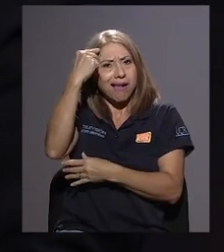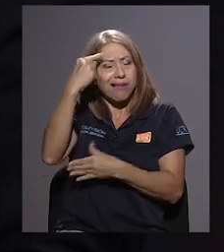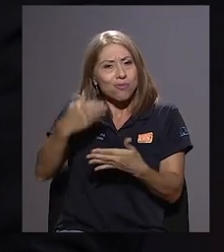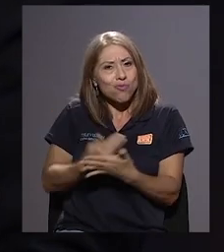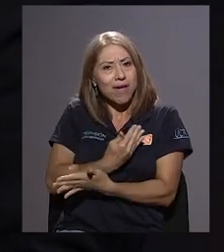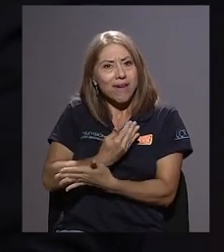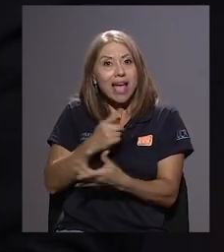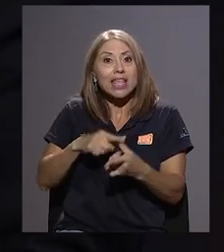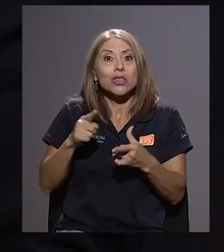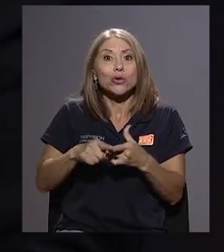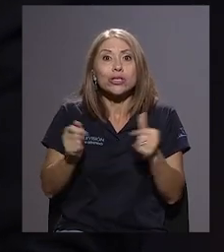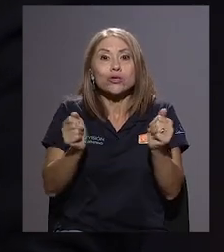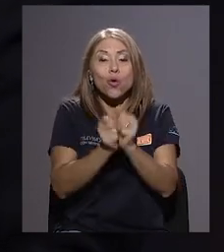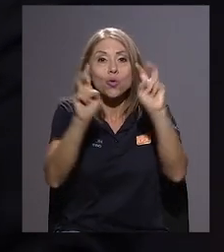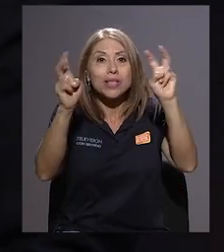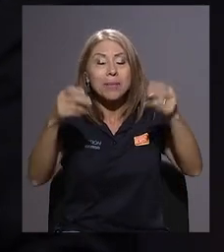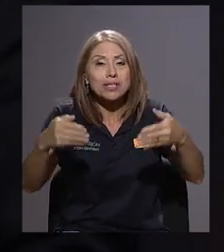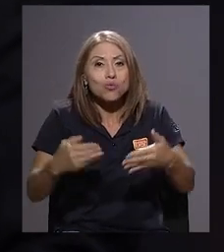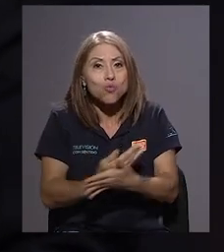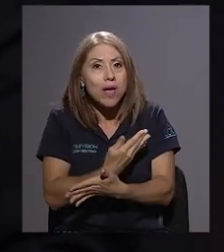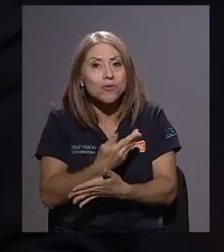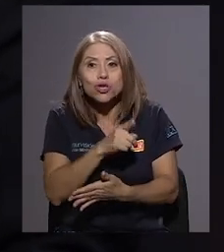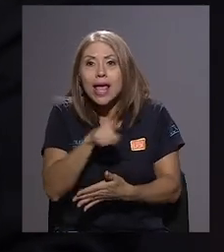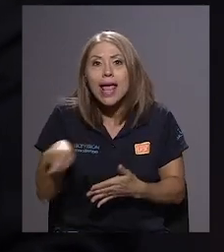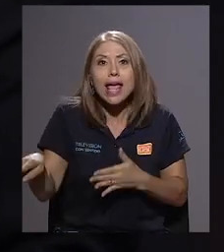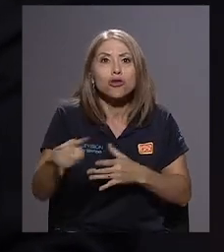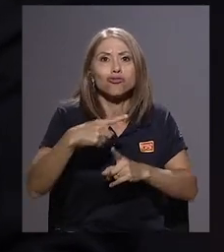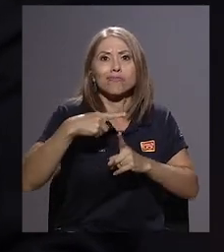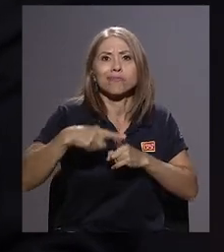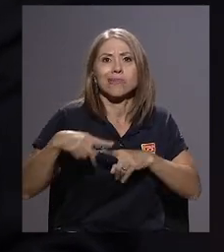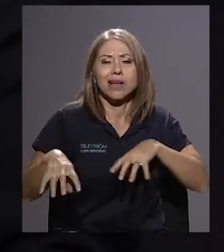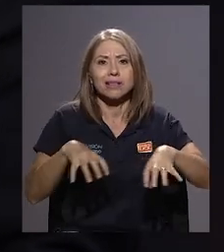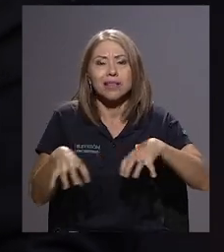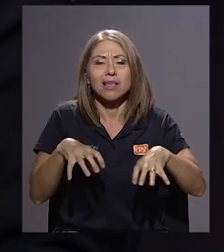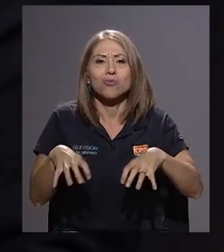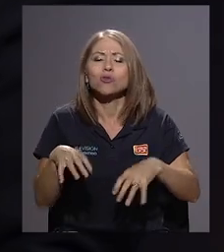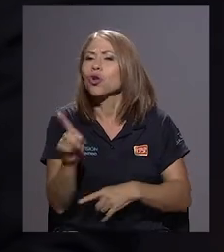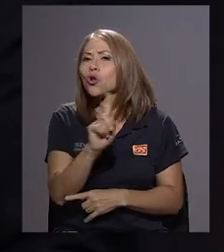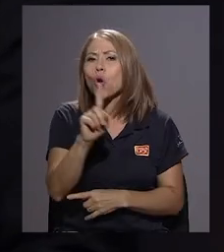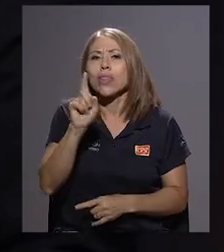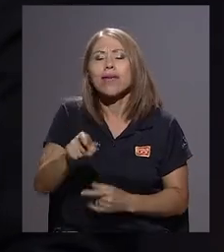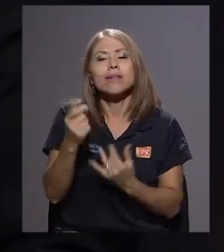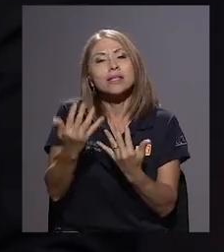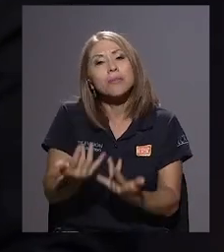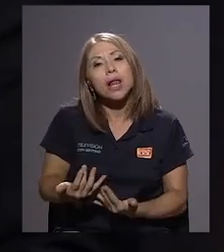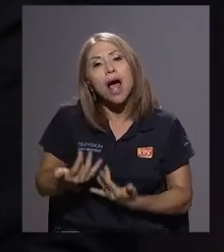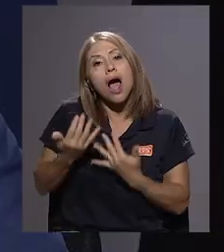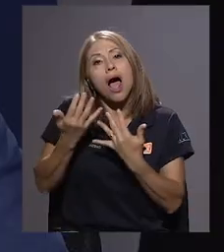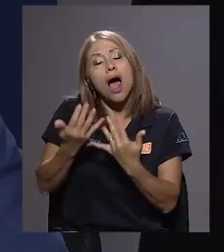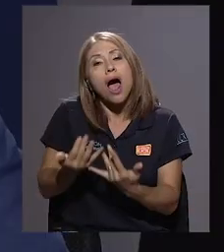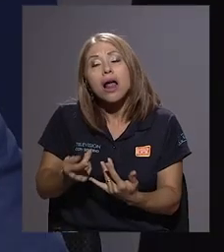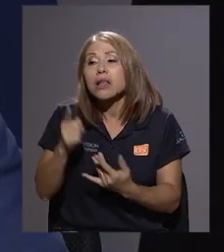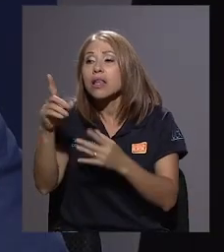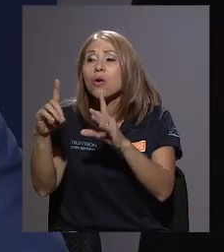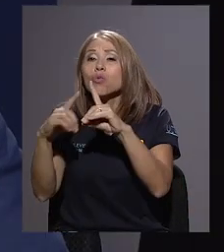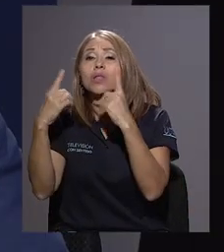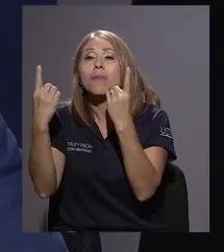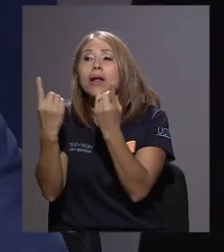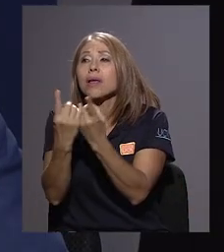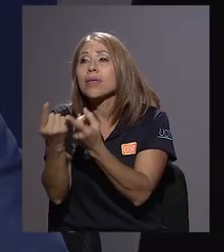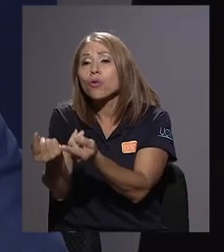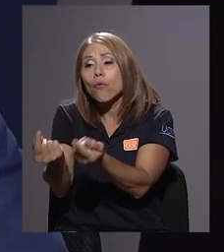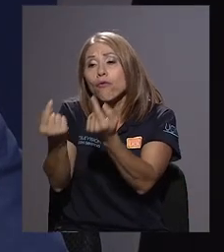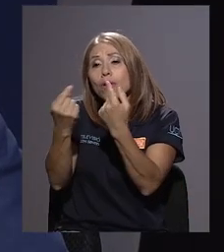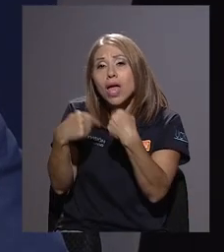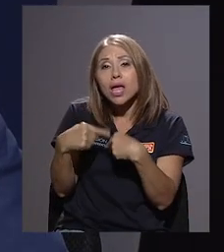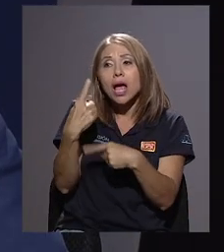temas y van a, más bien, ellos ser proactivos. O no hay que esperar a que un departamento venga a hacer preguntas